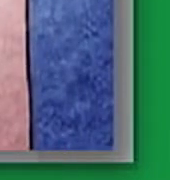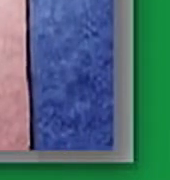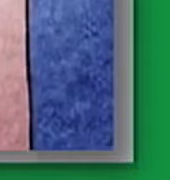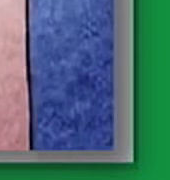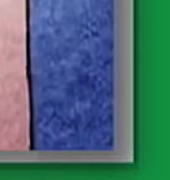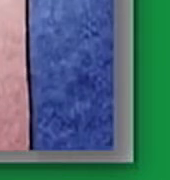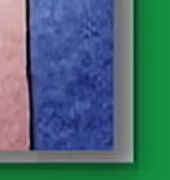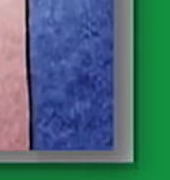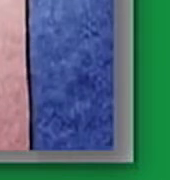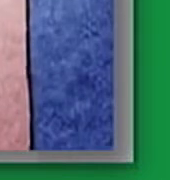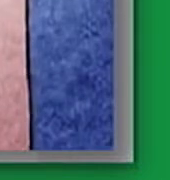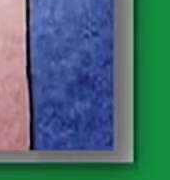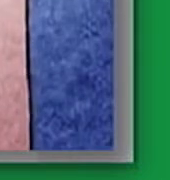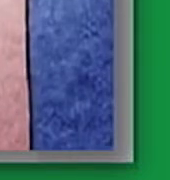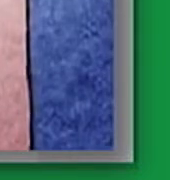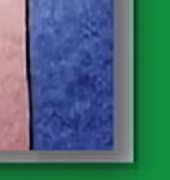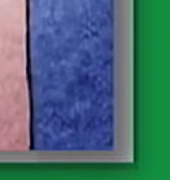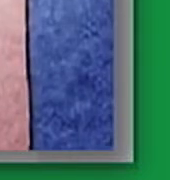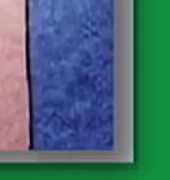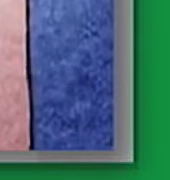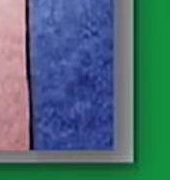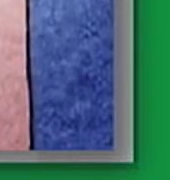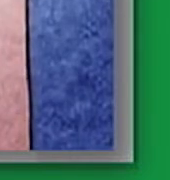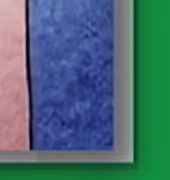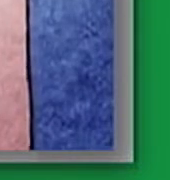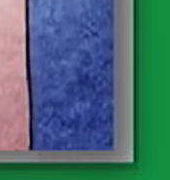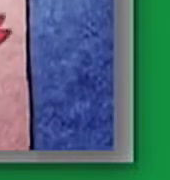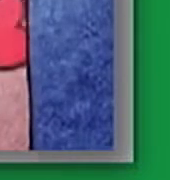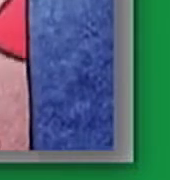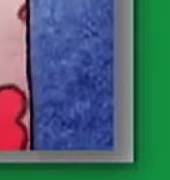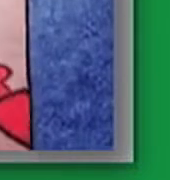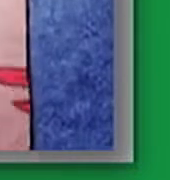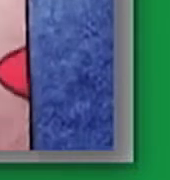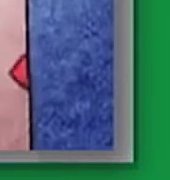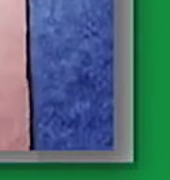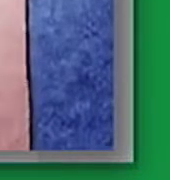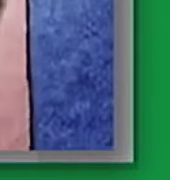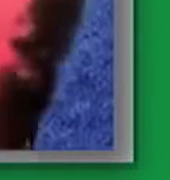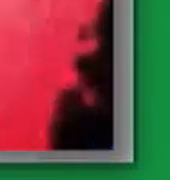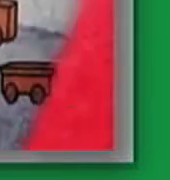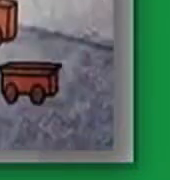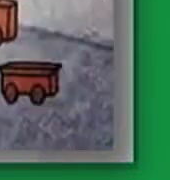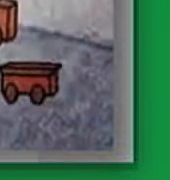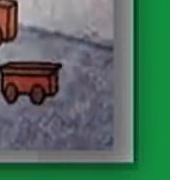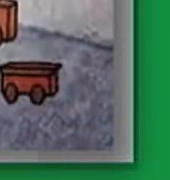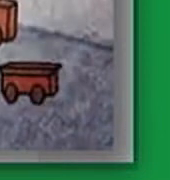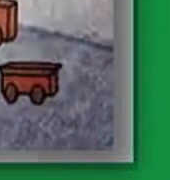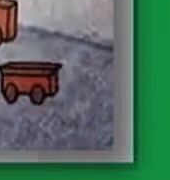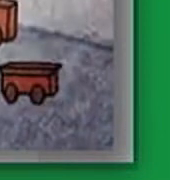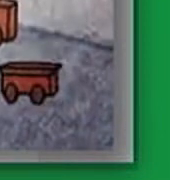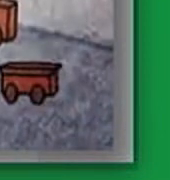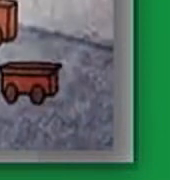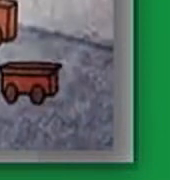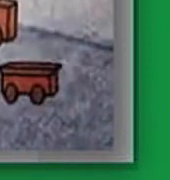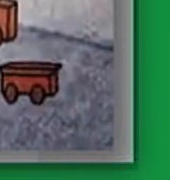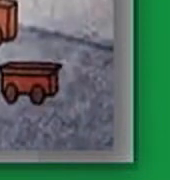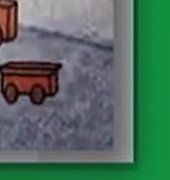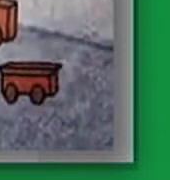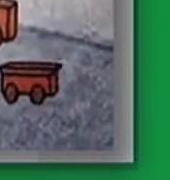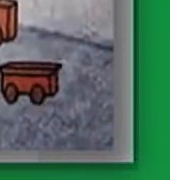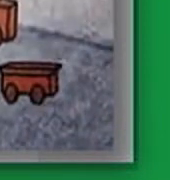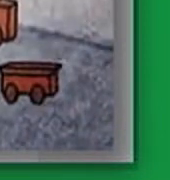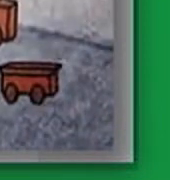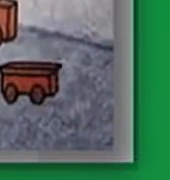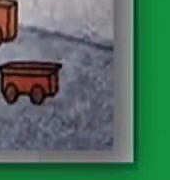yo soy Y si alguien me lastima Me van siempre a defender Un día fuimos de